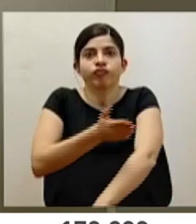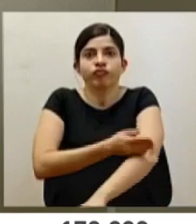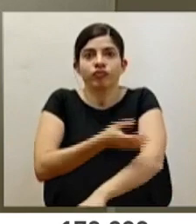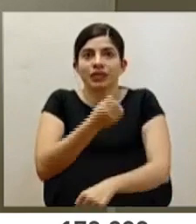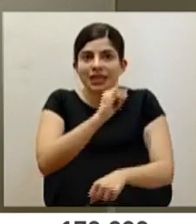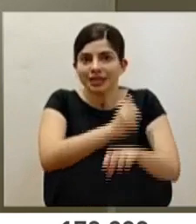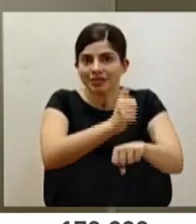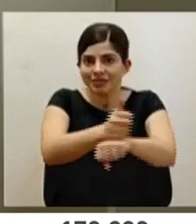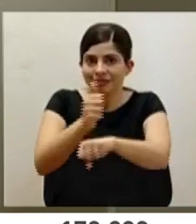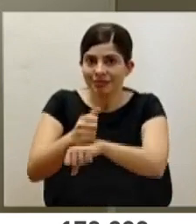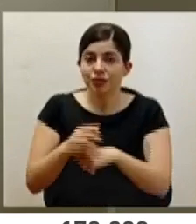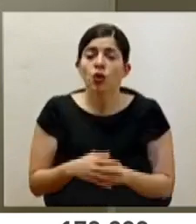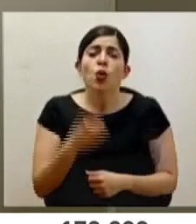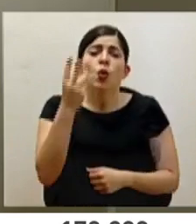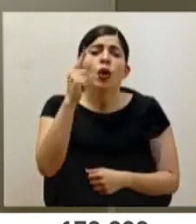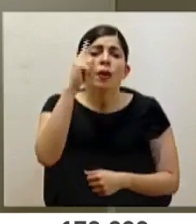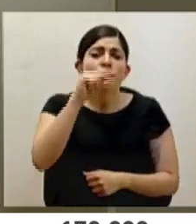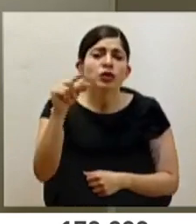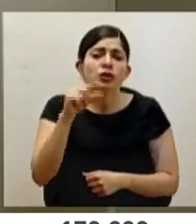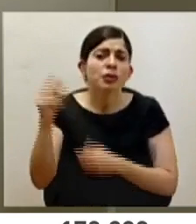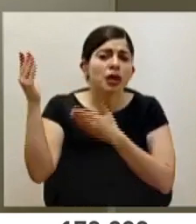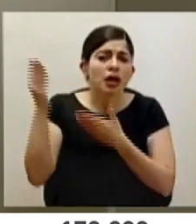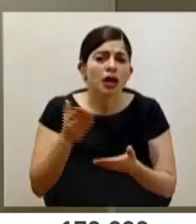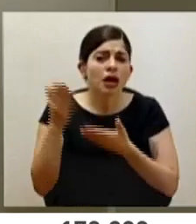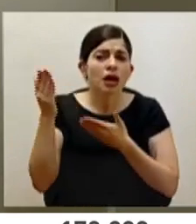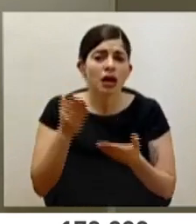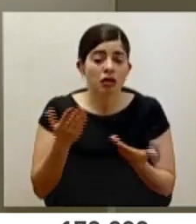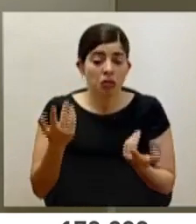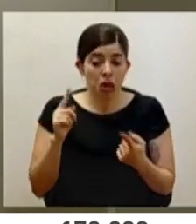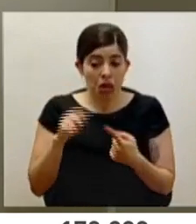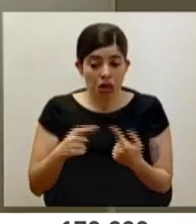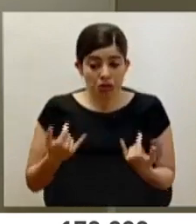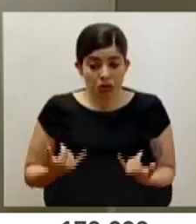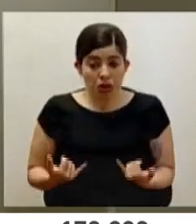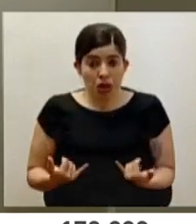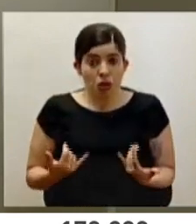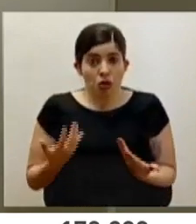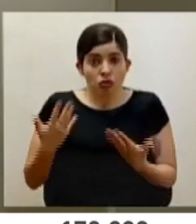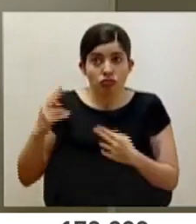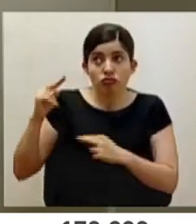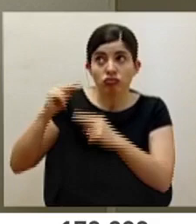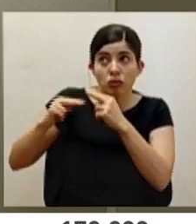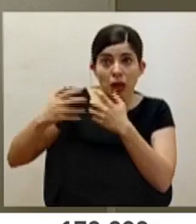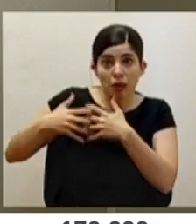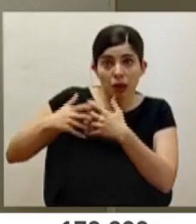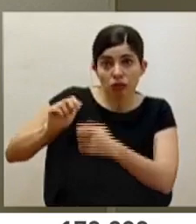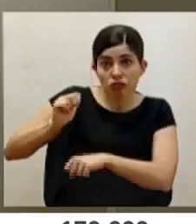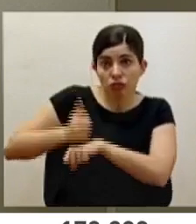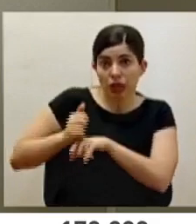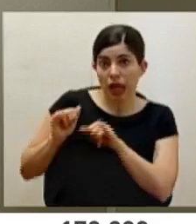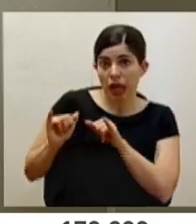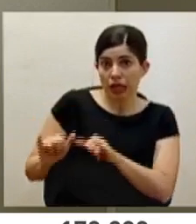relación con la cantidad de entregas por semana, esto pues hasta el momento se ha establecido así con la empresa. se mantienen